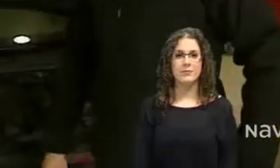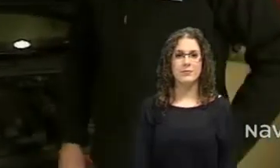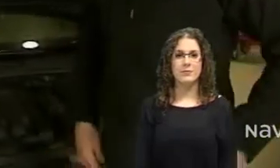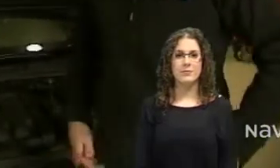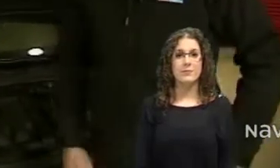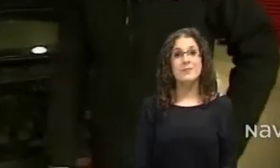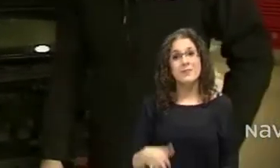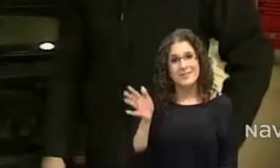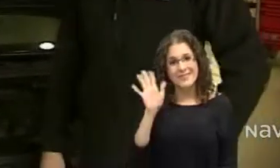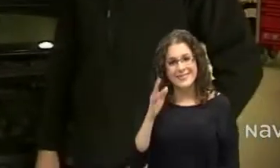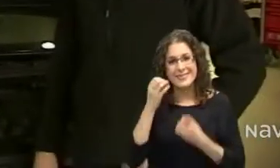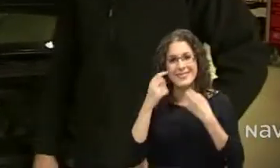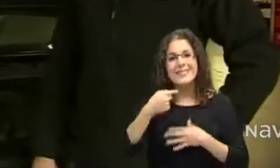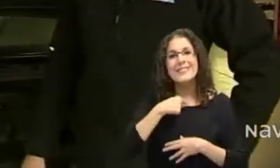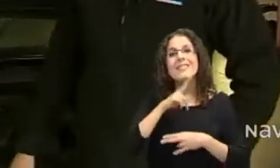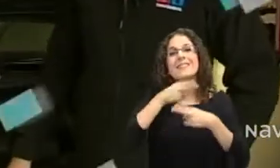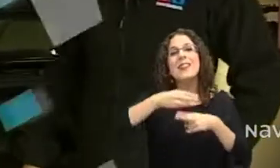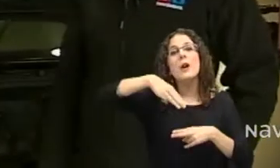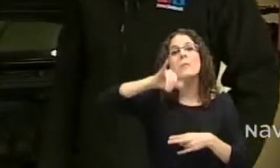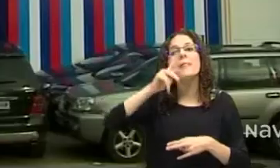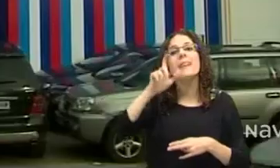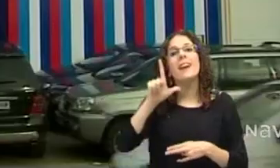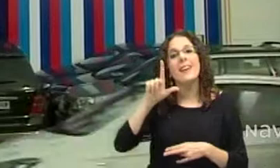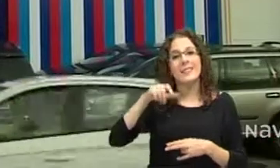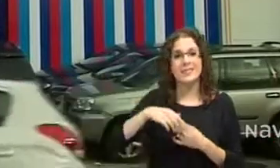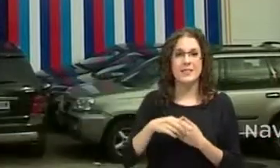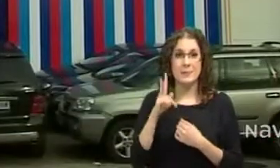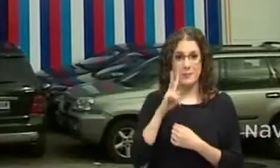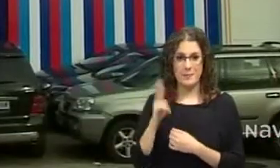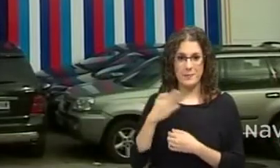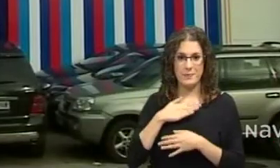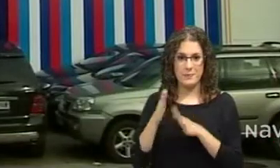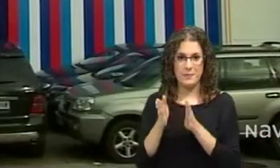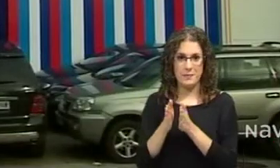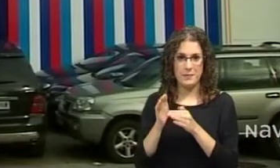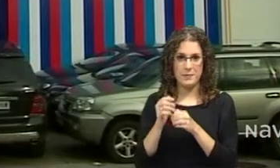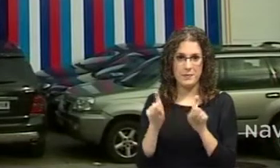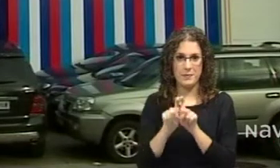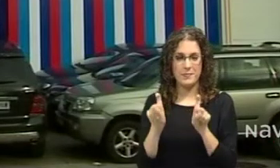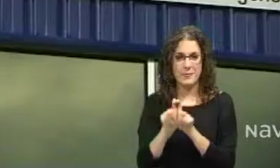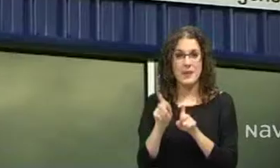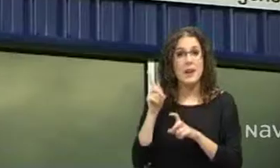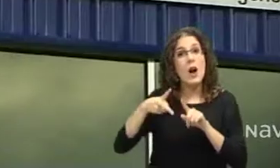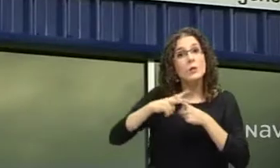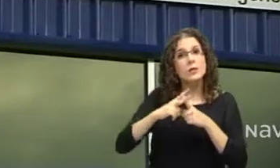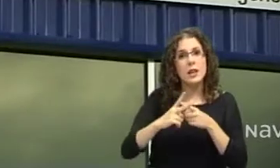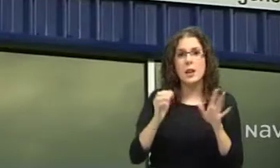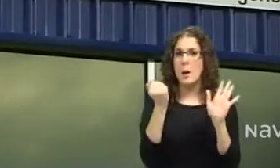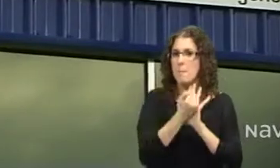Hola, soy Miquel Moreno y os voy a presentar Enzo Mecánicos. Enzo Mecánicos es un taller multimarca